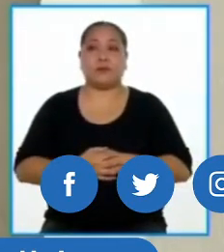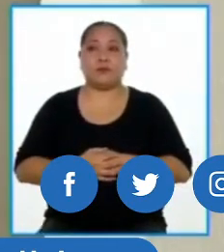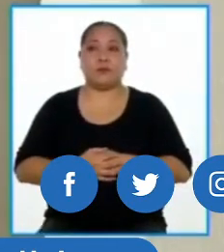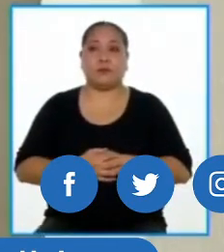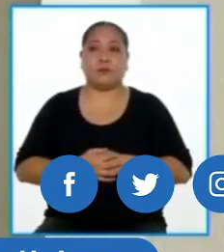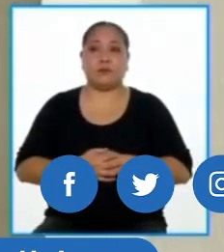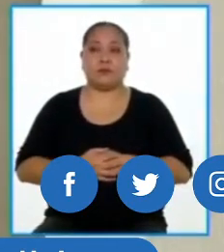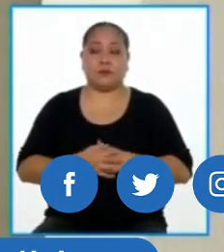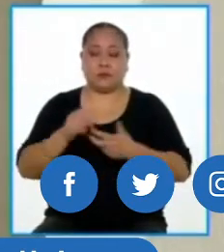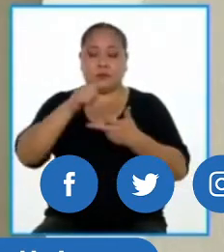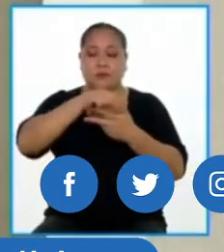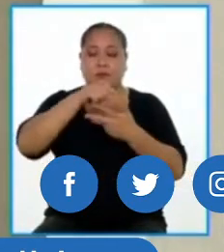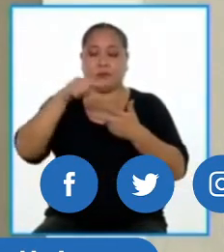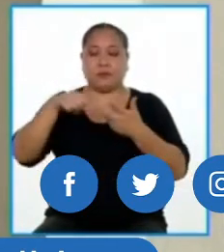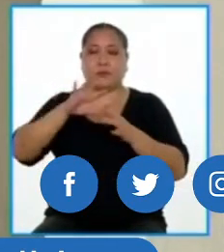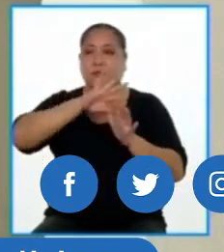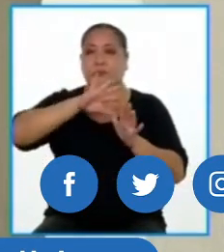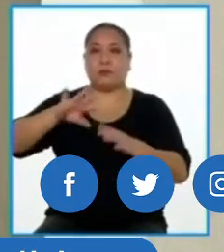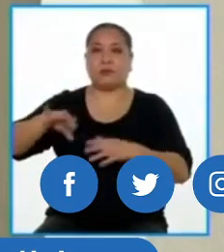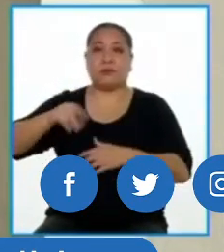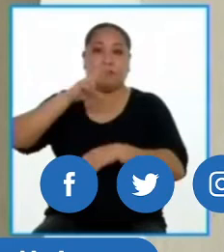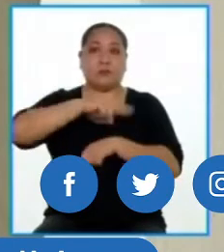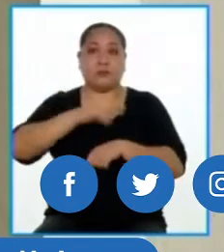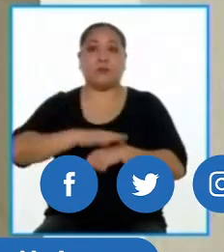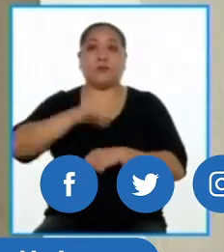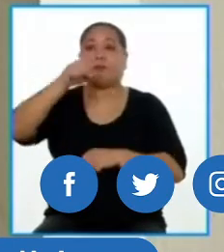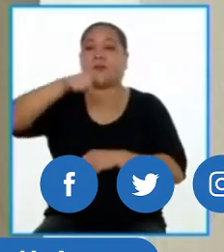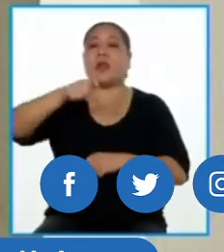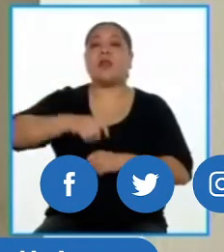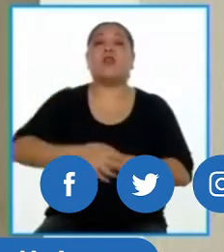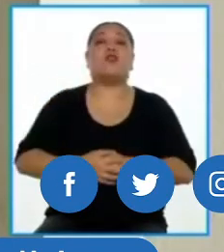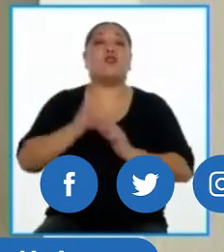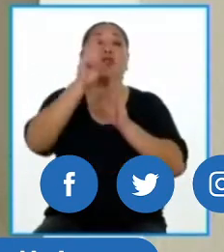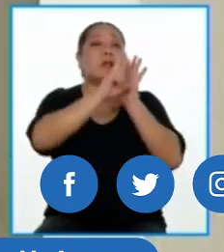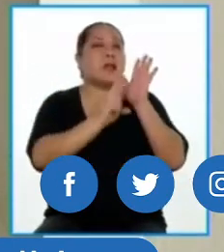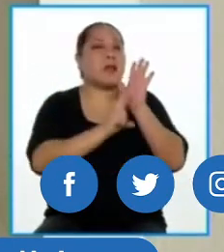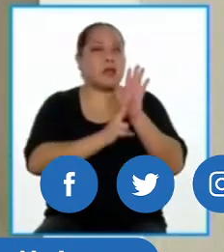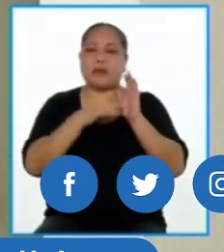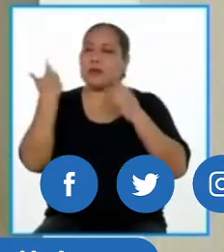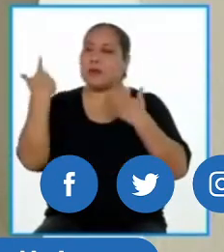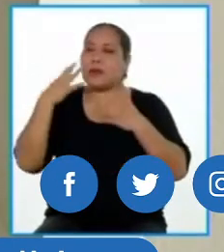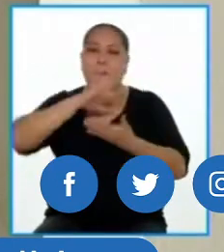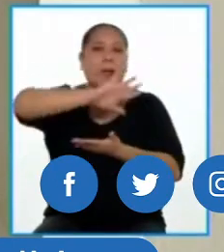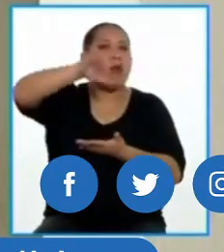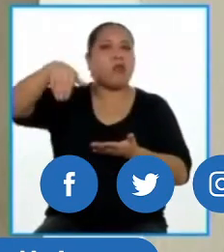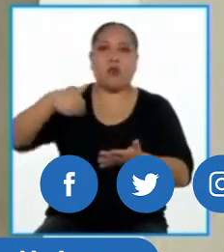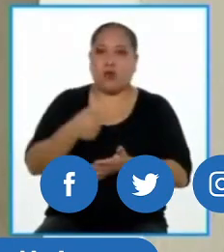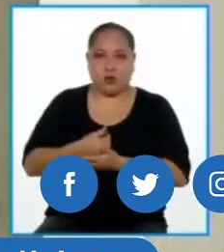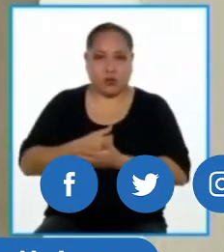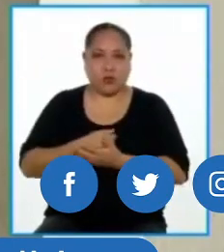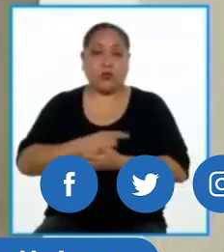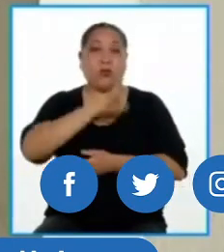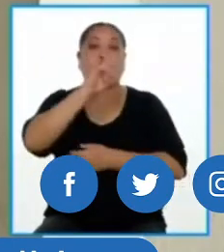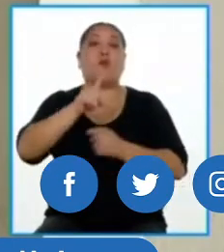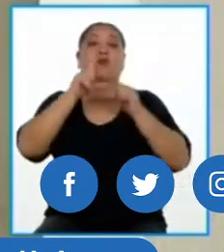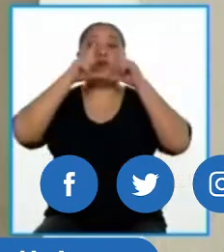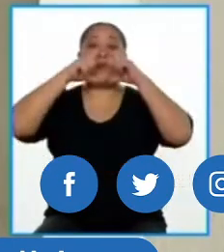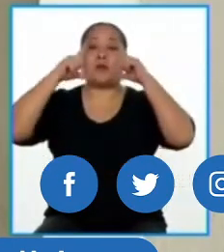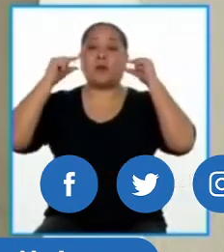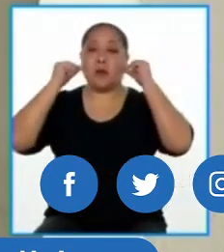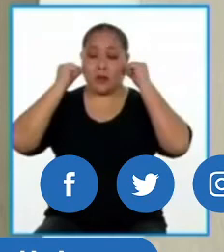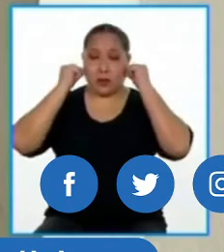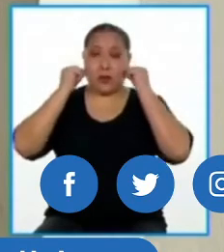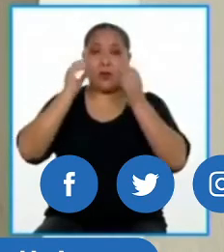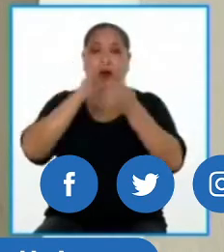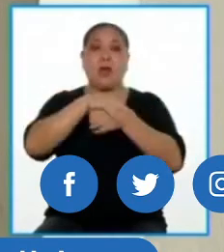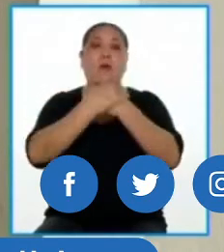los grupos de regiones y que como dijo el presidente hay que tener presente de manera permanente. Uso de mascarillas, lavado de